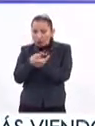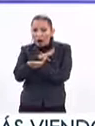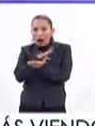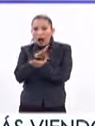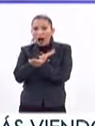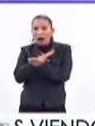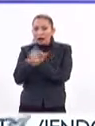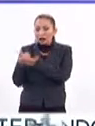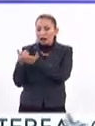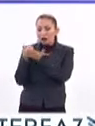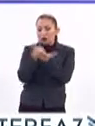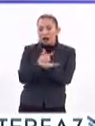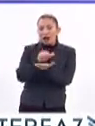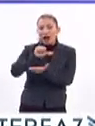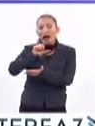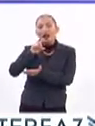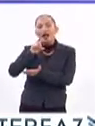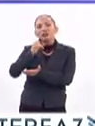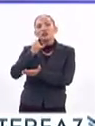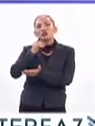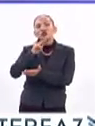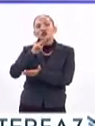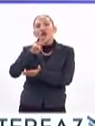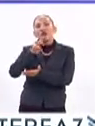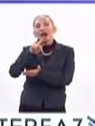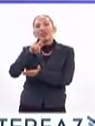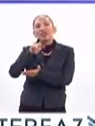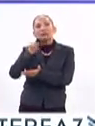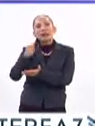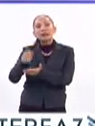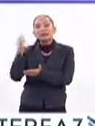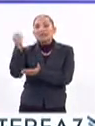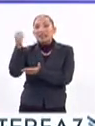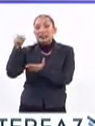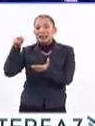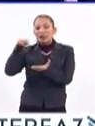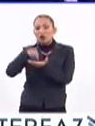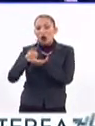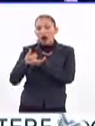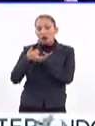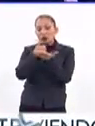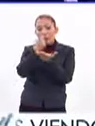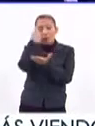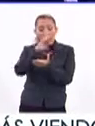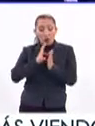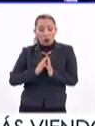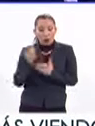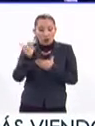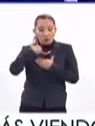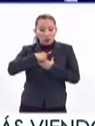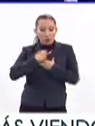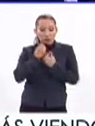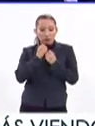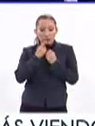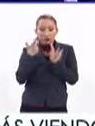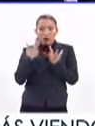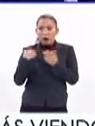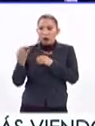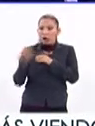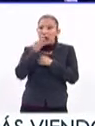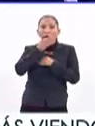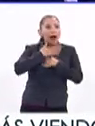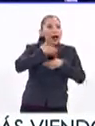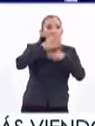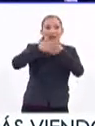Trae adyuvantes, le decimos. Entonces, estos adyuvantes literalmente ayudan a que en el cuerpo despierten una respuesta